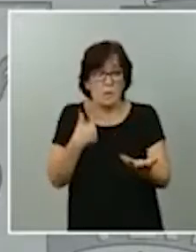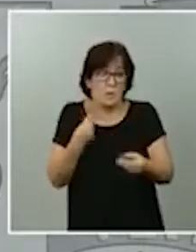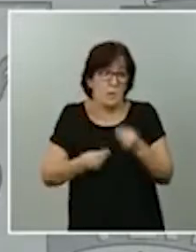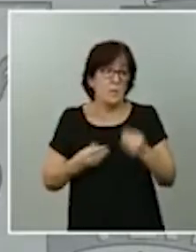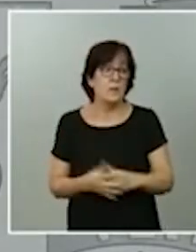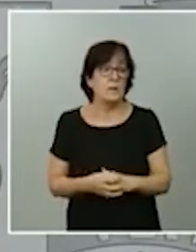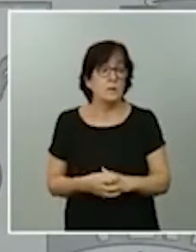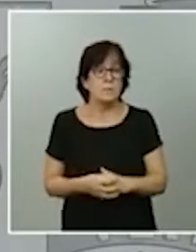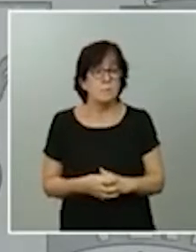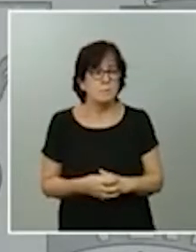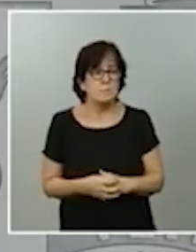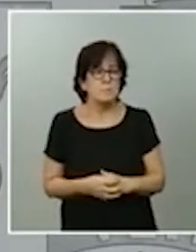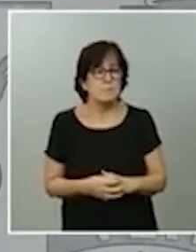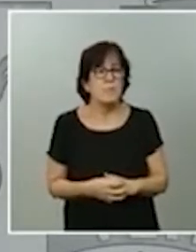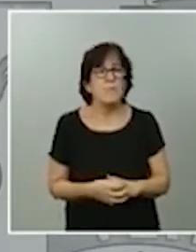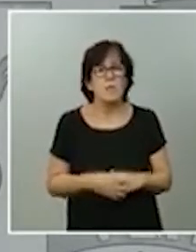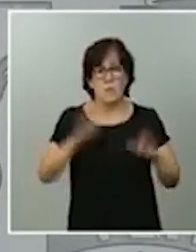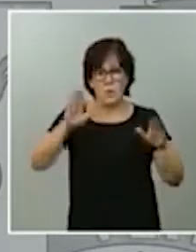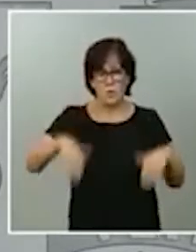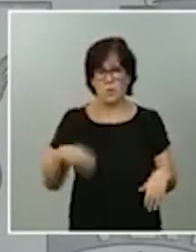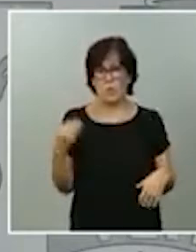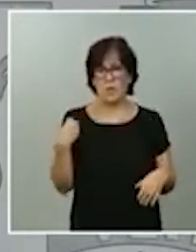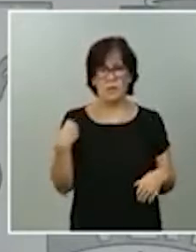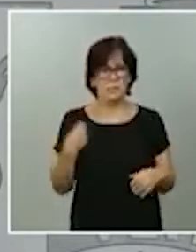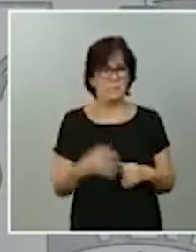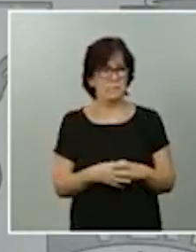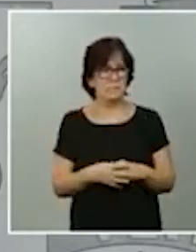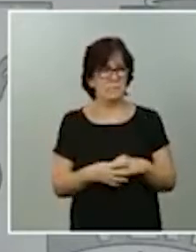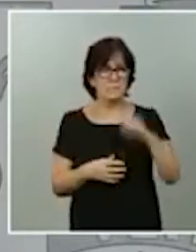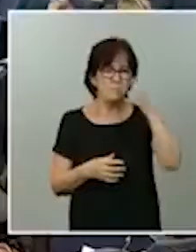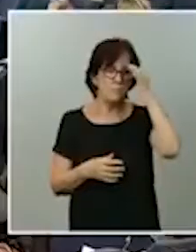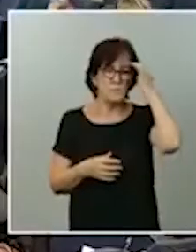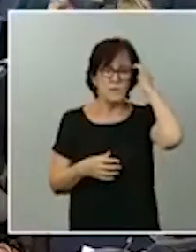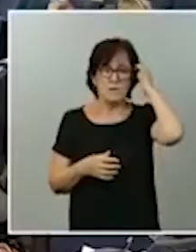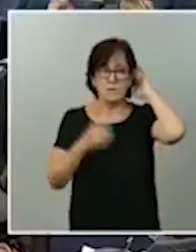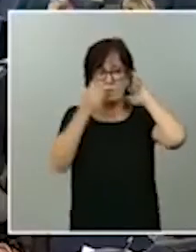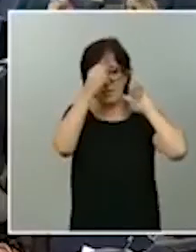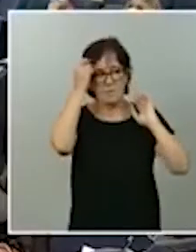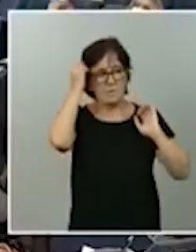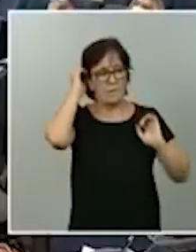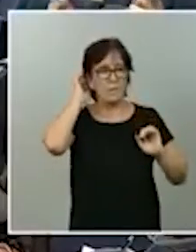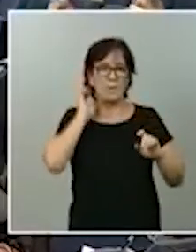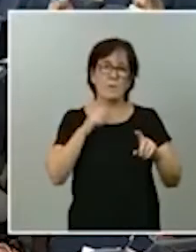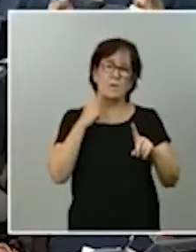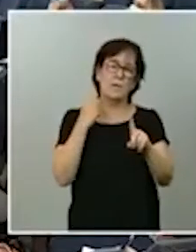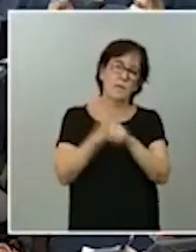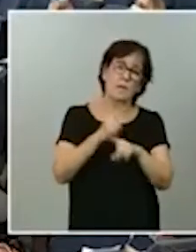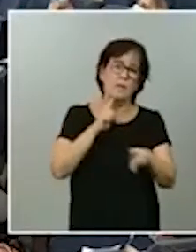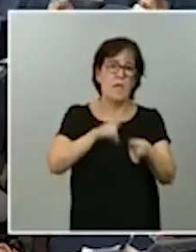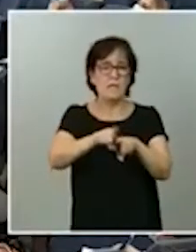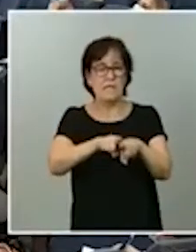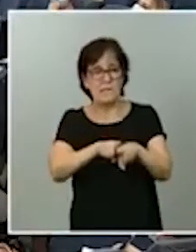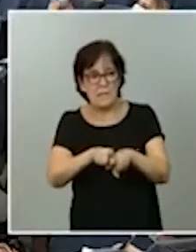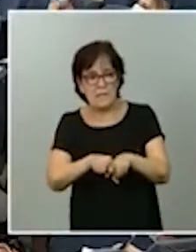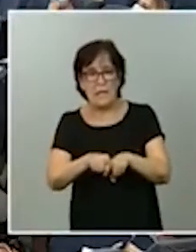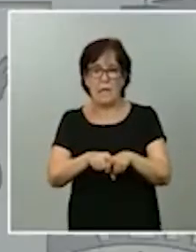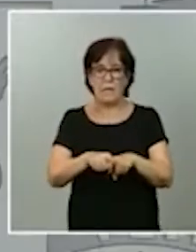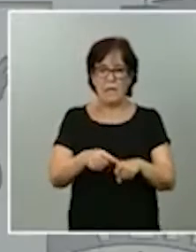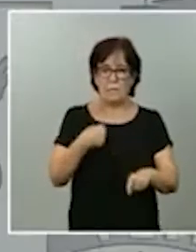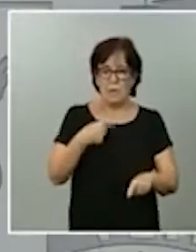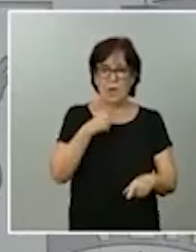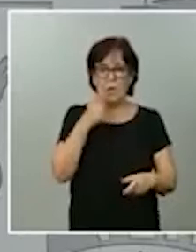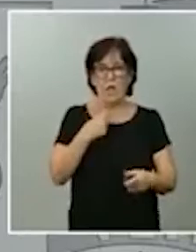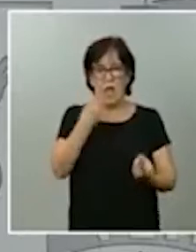relación con la última pregunta, he escuchado a la oposición criticarme. En fin, yo, algunas veces, cuando